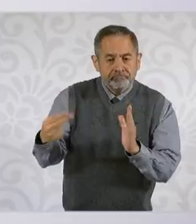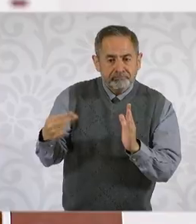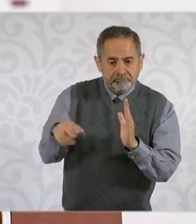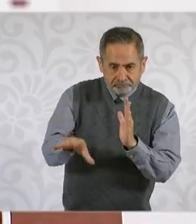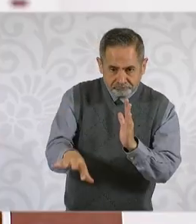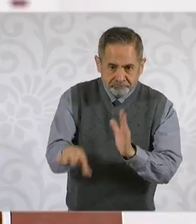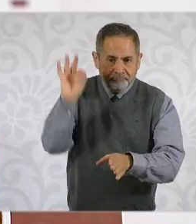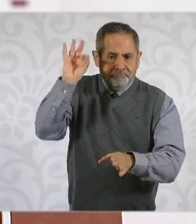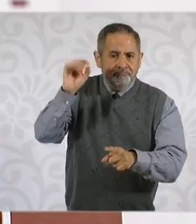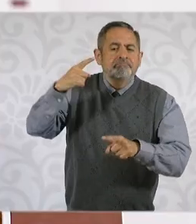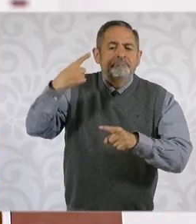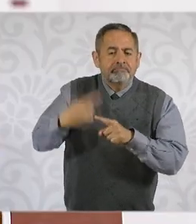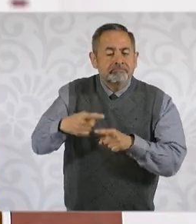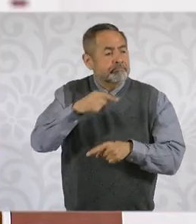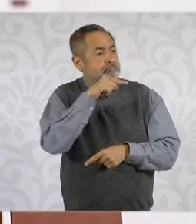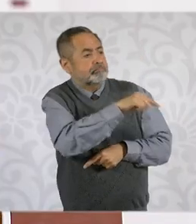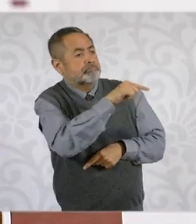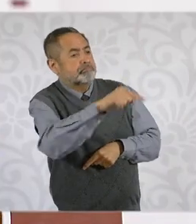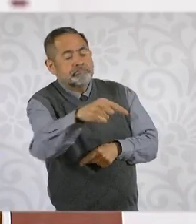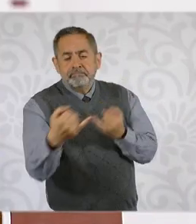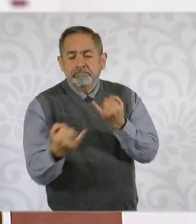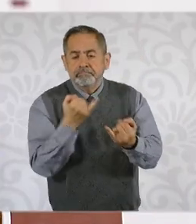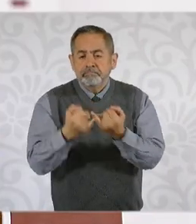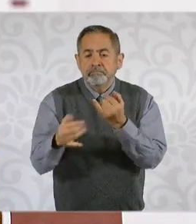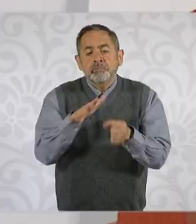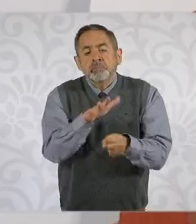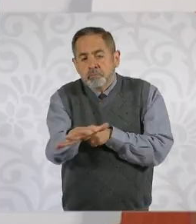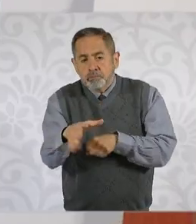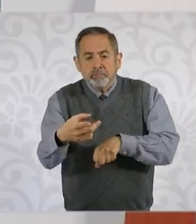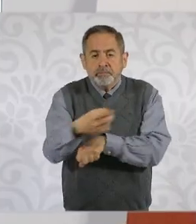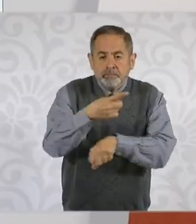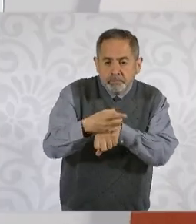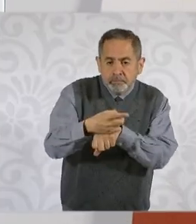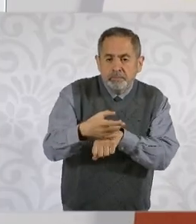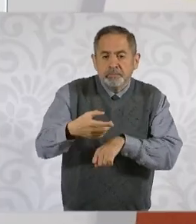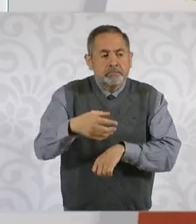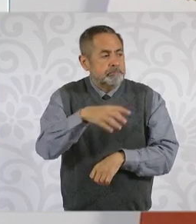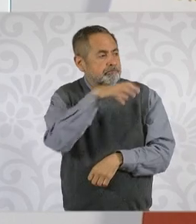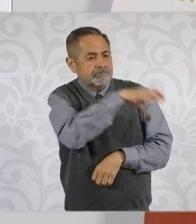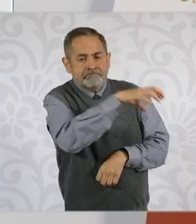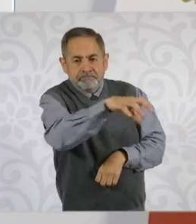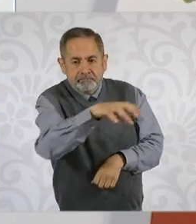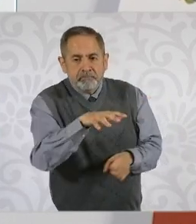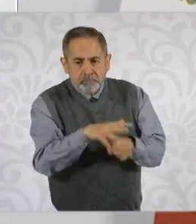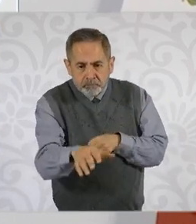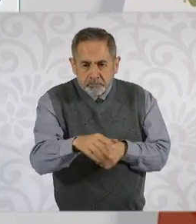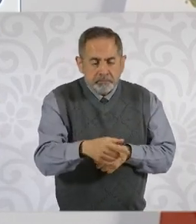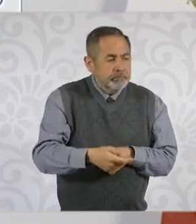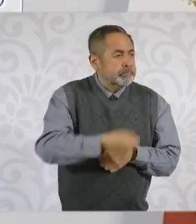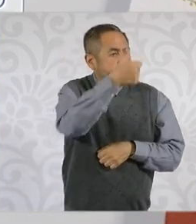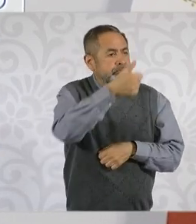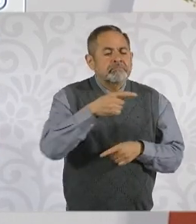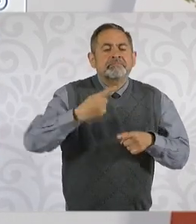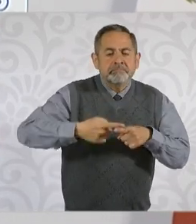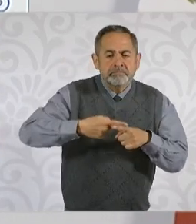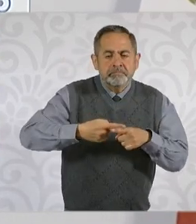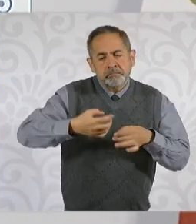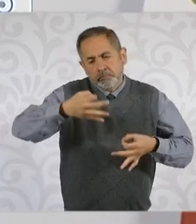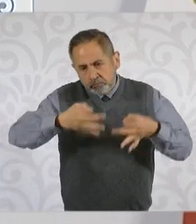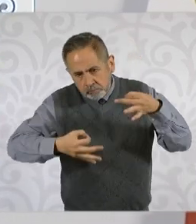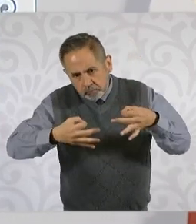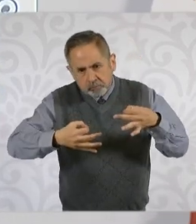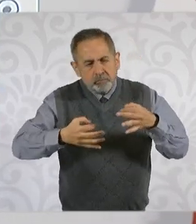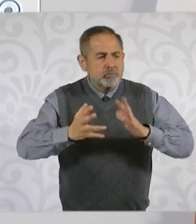o la selección, al azar, para saber qué cargos van a estar sujetos a elección